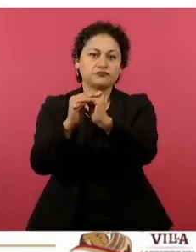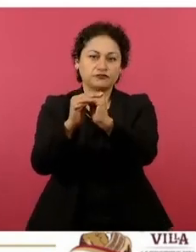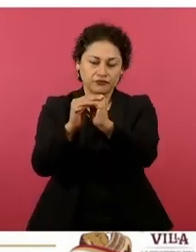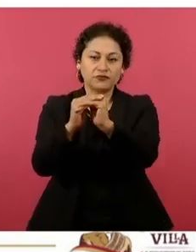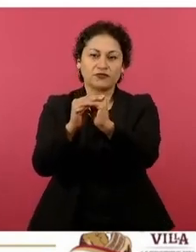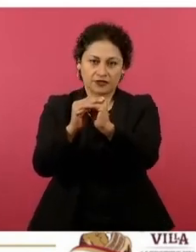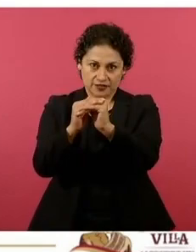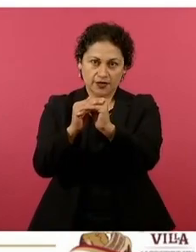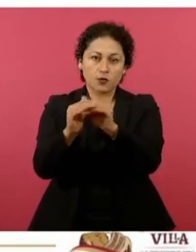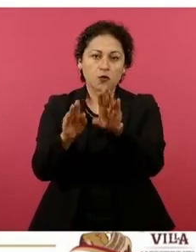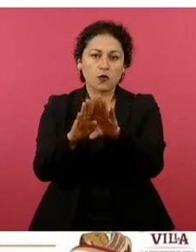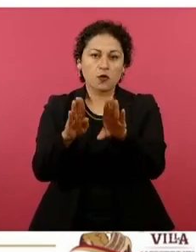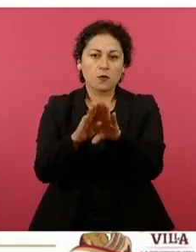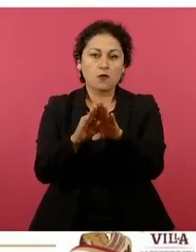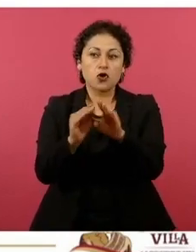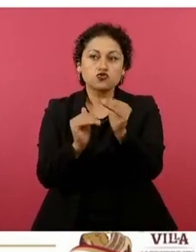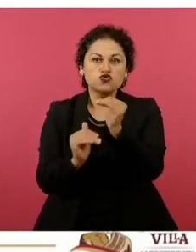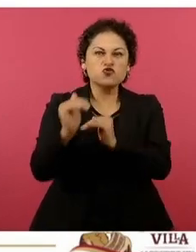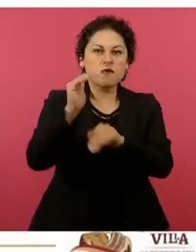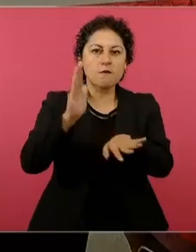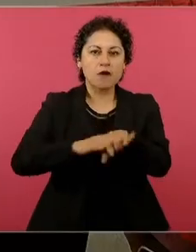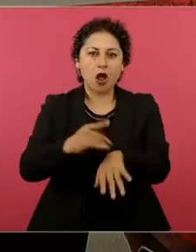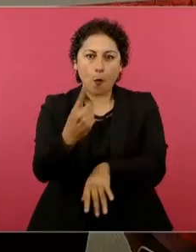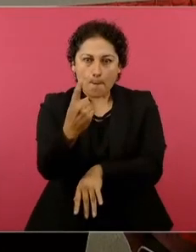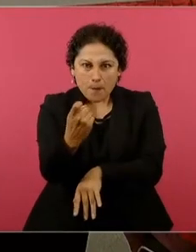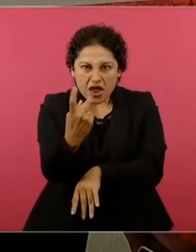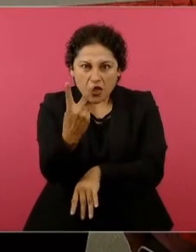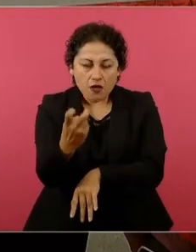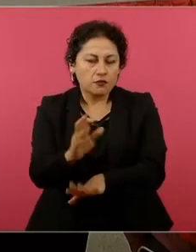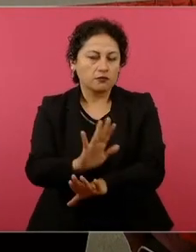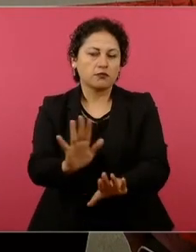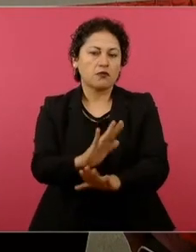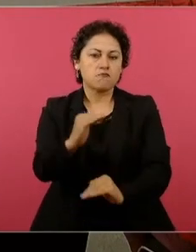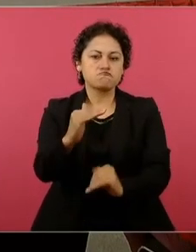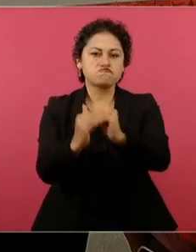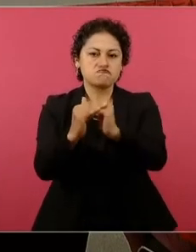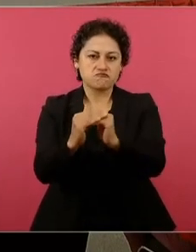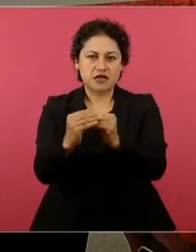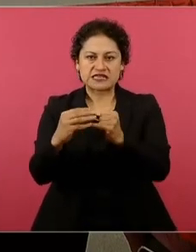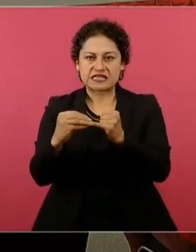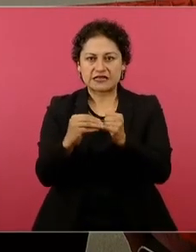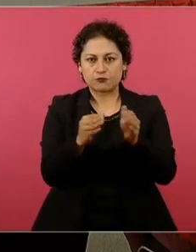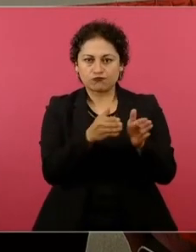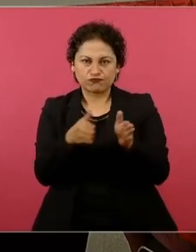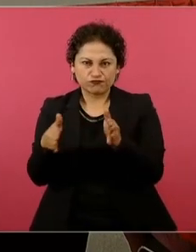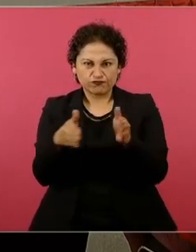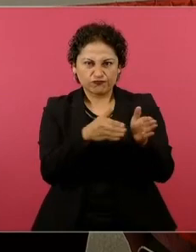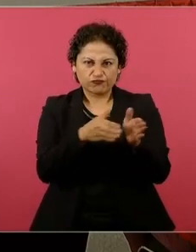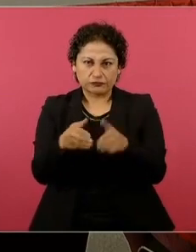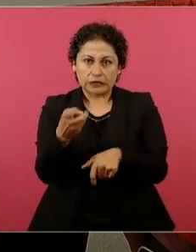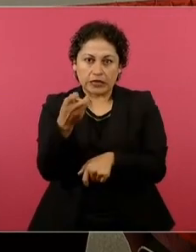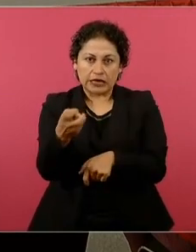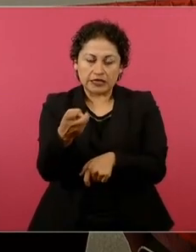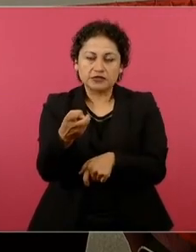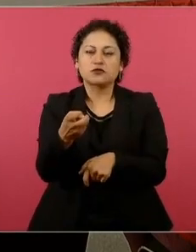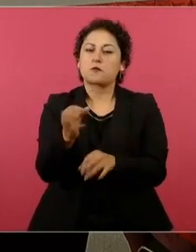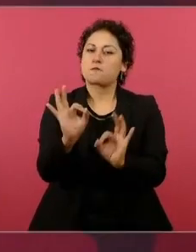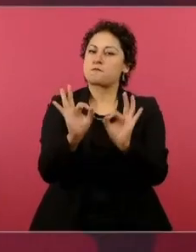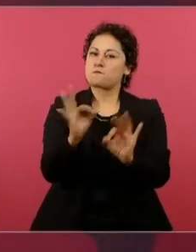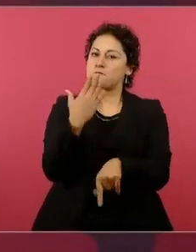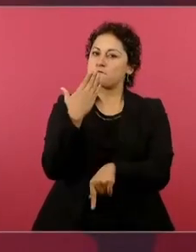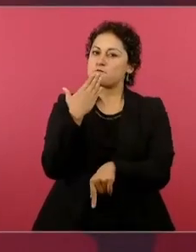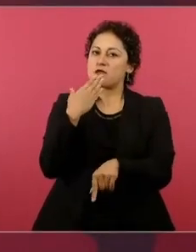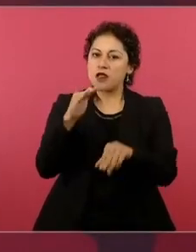completo, o nunca llegando de 22 a 23 pesos la regular. Esa es la estabilidad que se va logrando